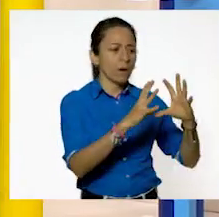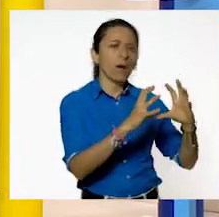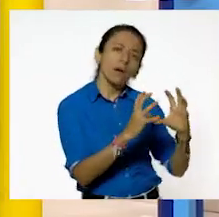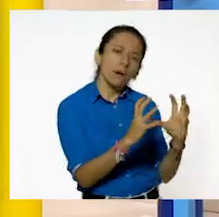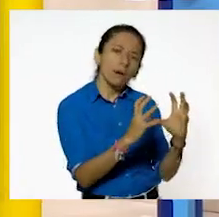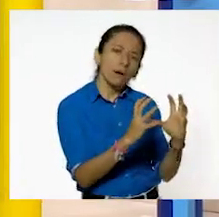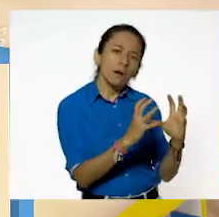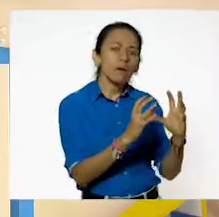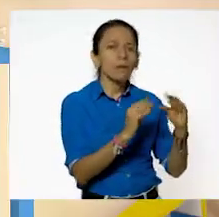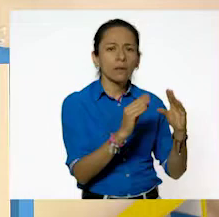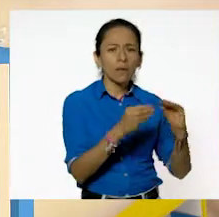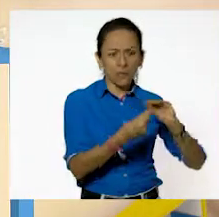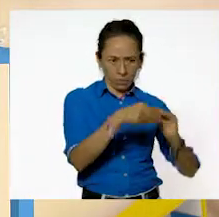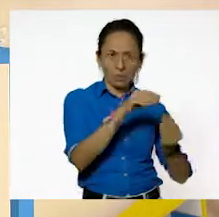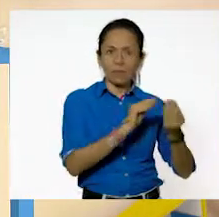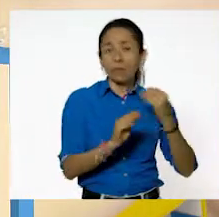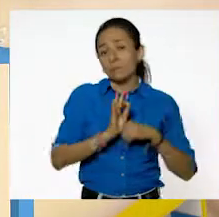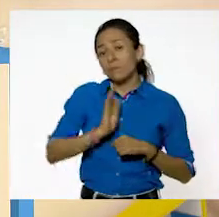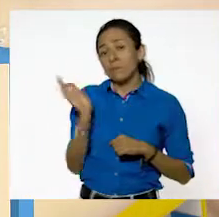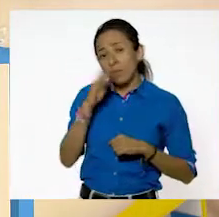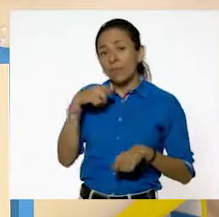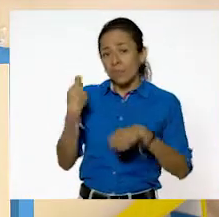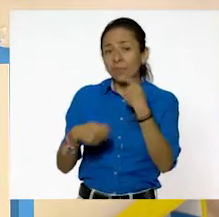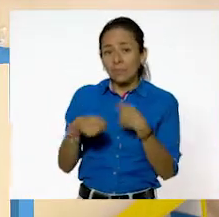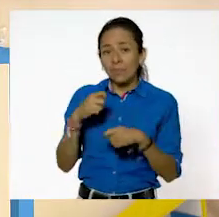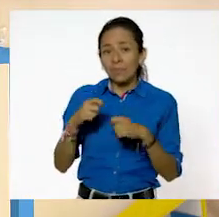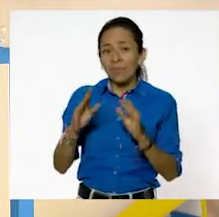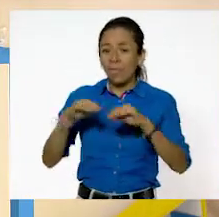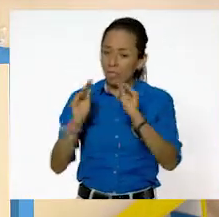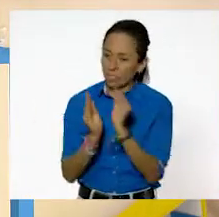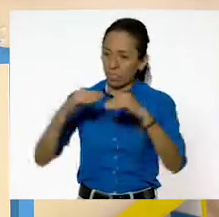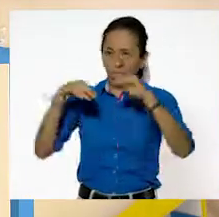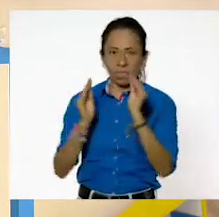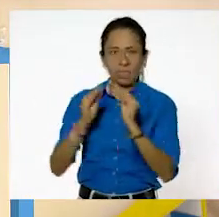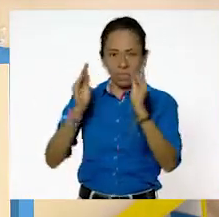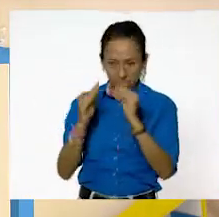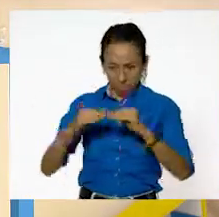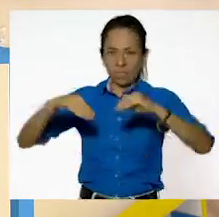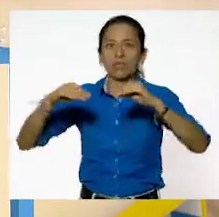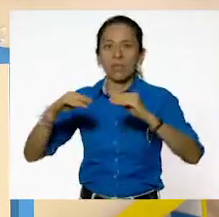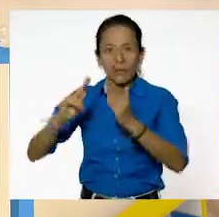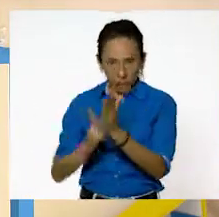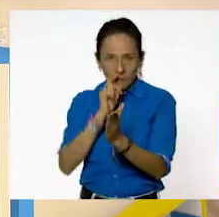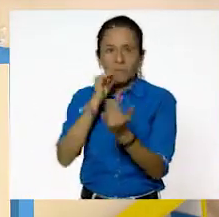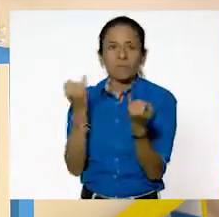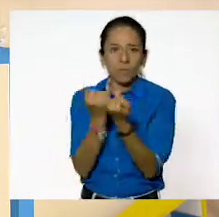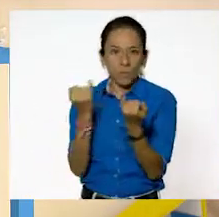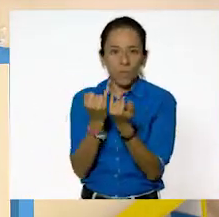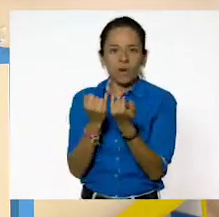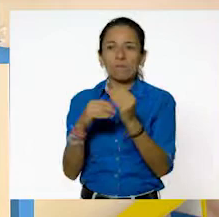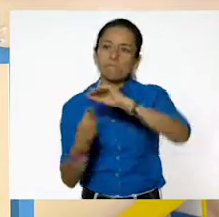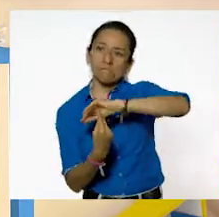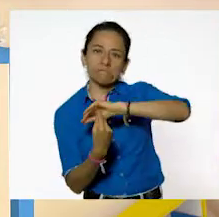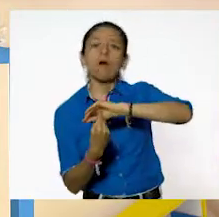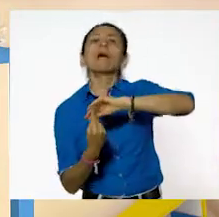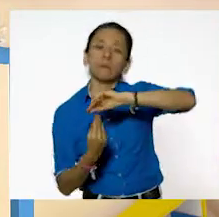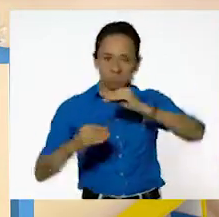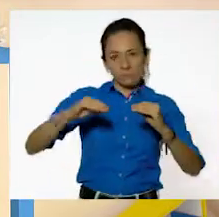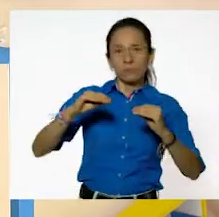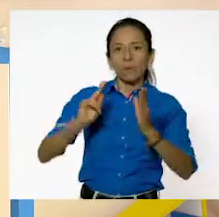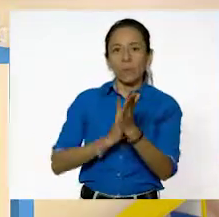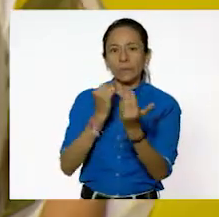y regresa a su misma posición. regresa a su forma, ¿sí? Lo mismo puede ocurrir a lo mejor con la plastilina.